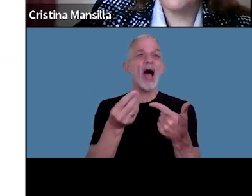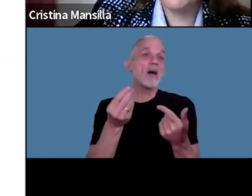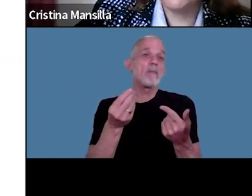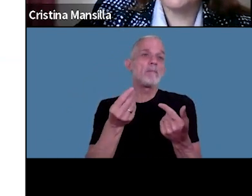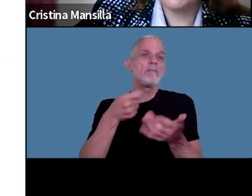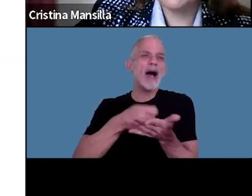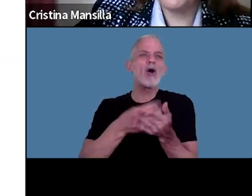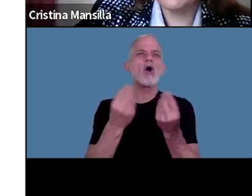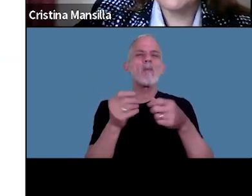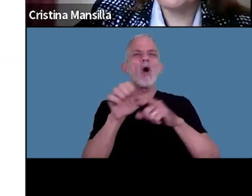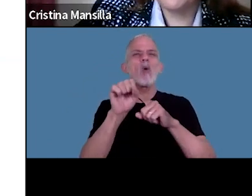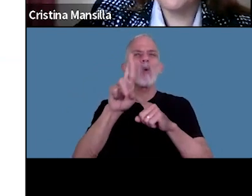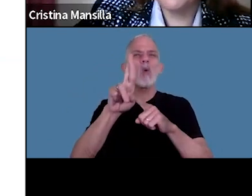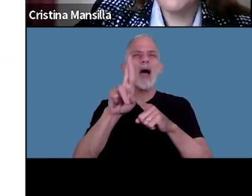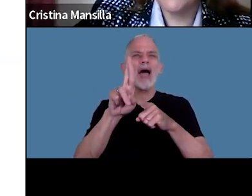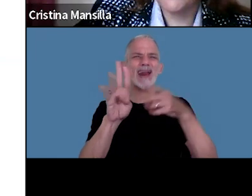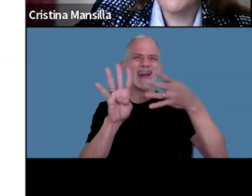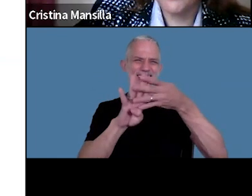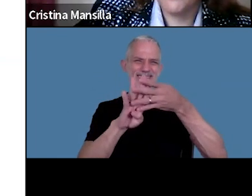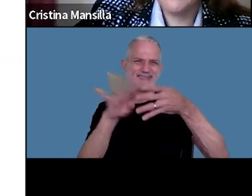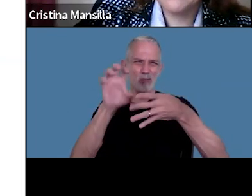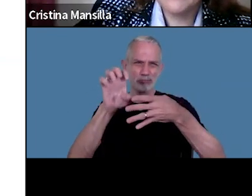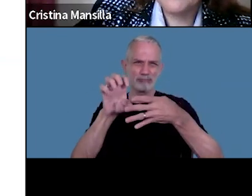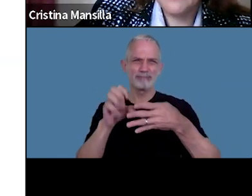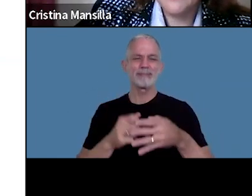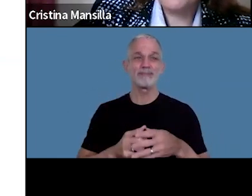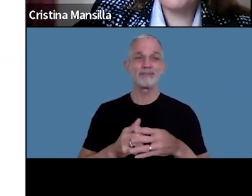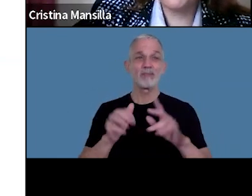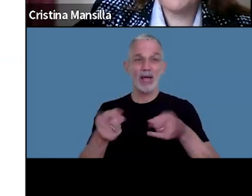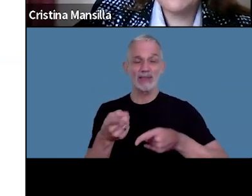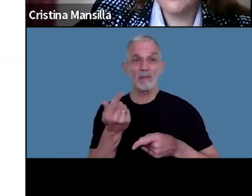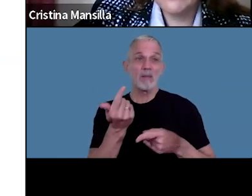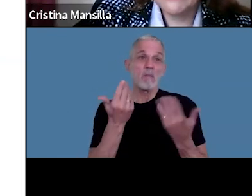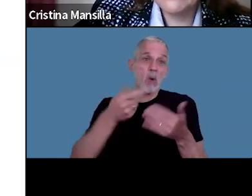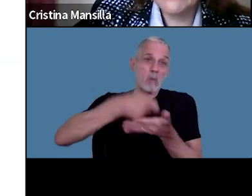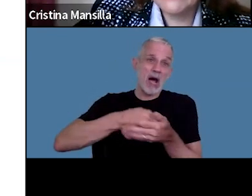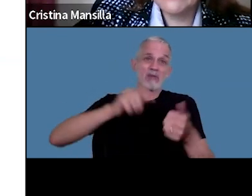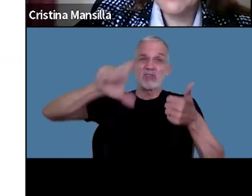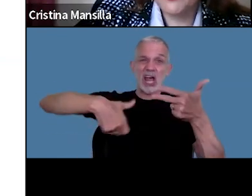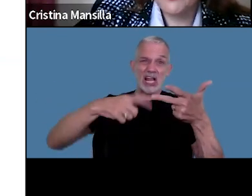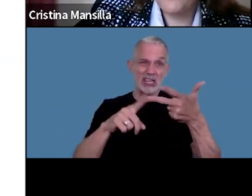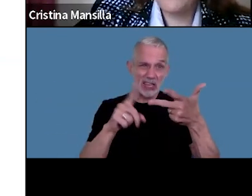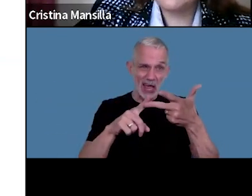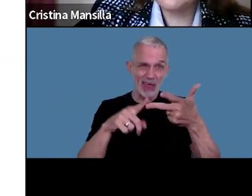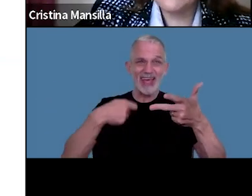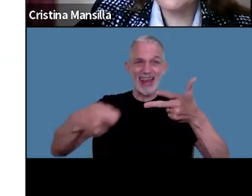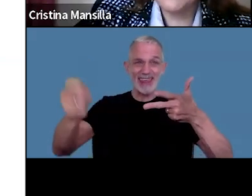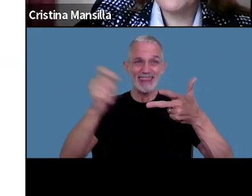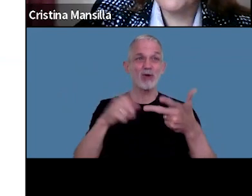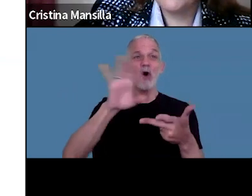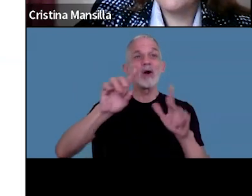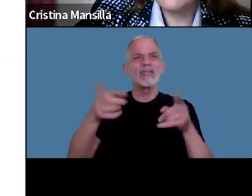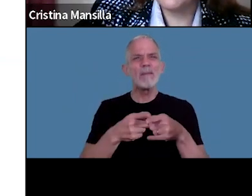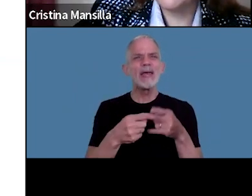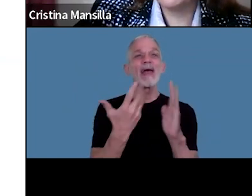través de código de respuesta rápida o conocido código QR, puedo pagar con tarjeta de crédito o habilitar